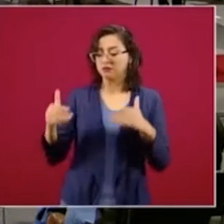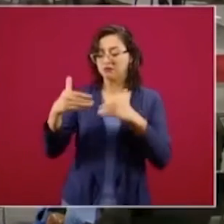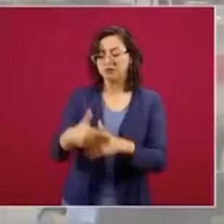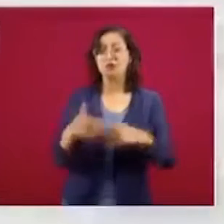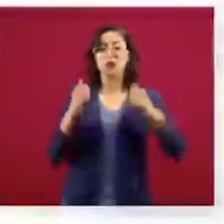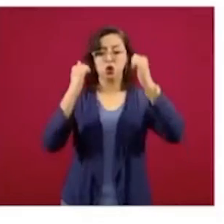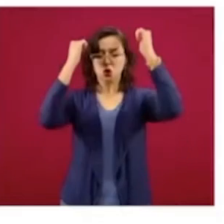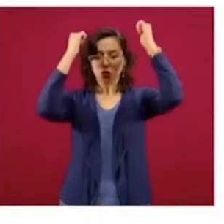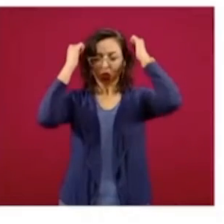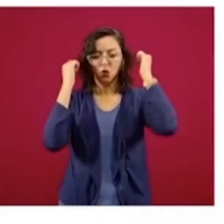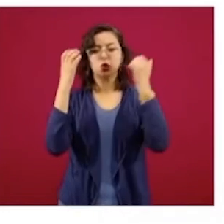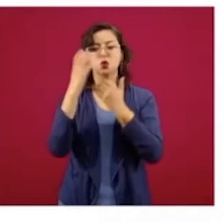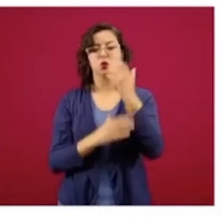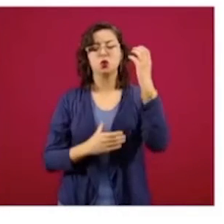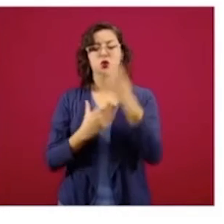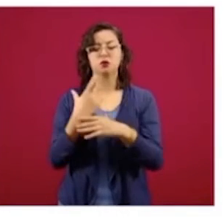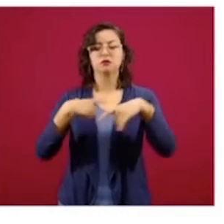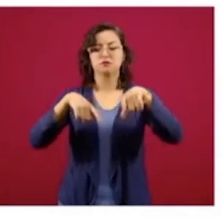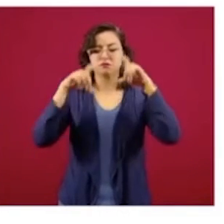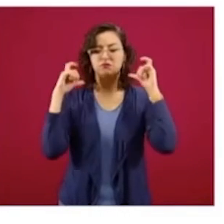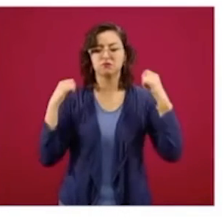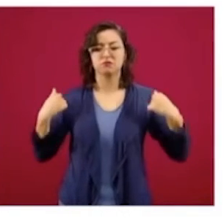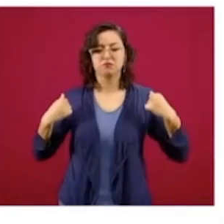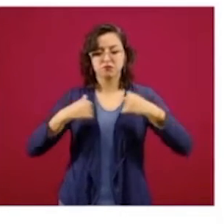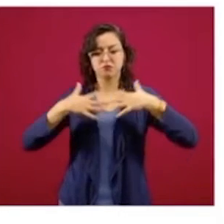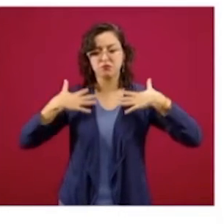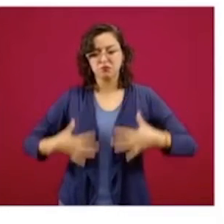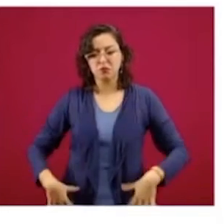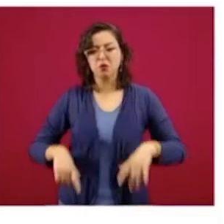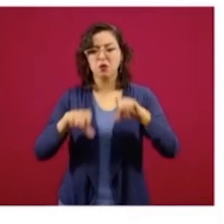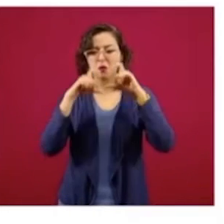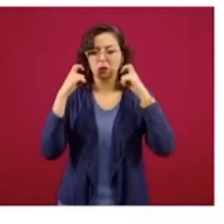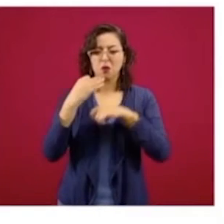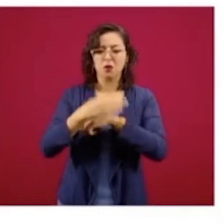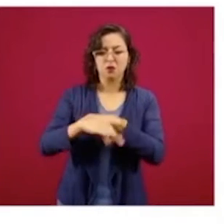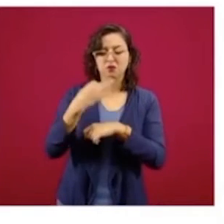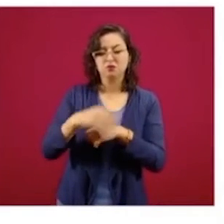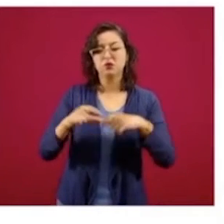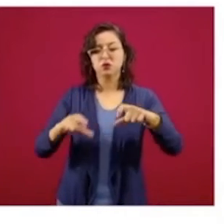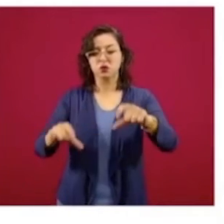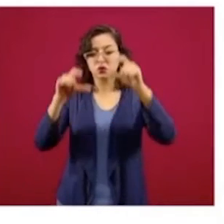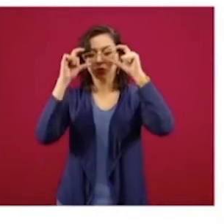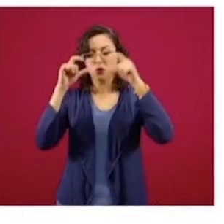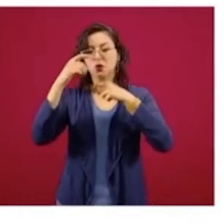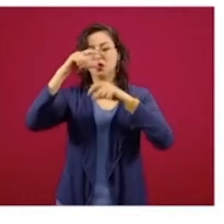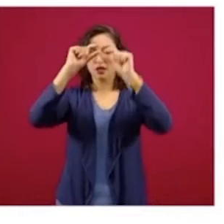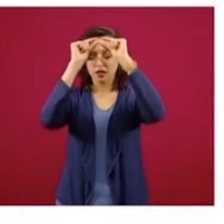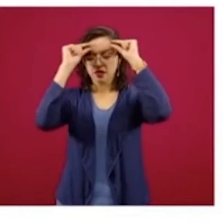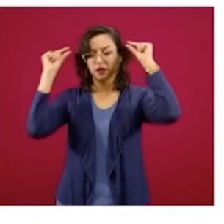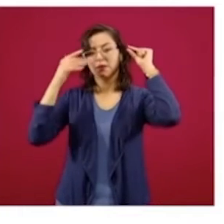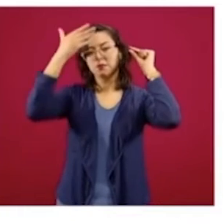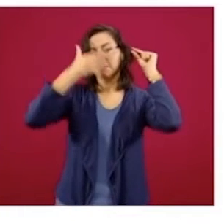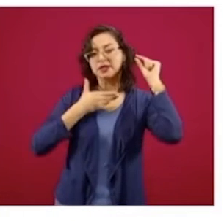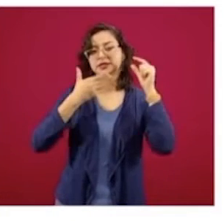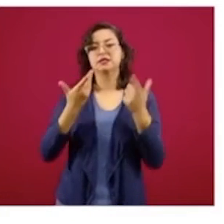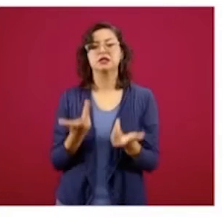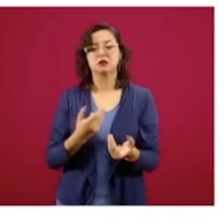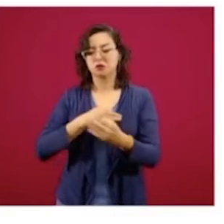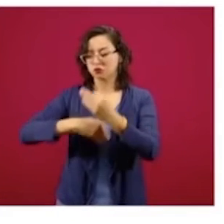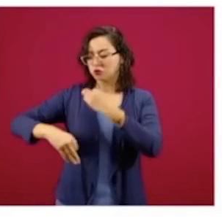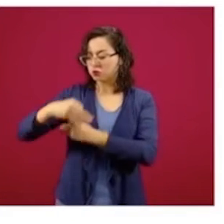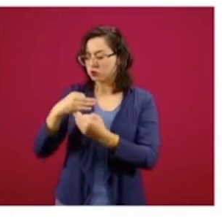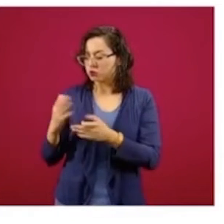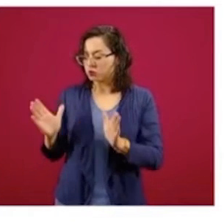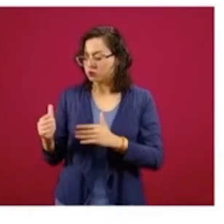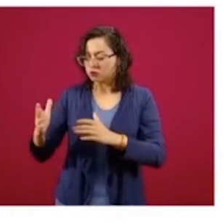pares de guantes, cubrebocas, batas, los cubrebocas desechables, los goggles, las mascarillas, y que todo eso nos permite apoyar de mejor manera